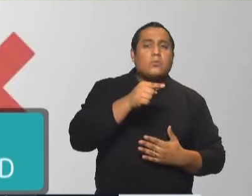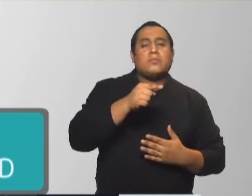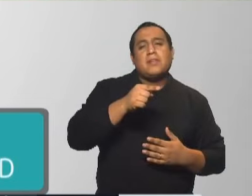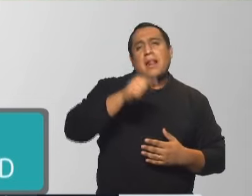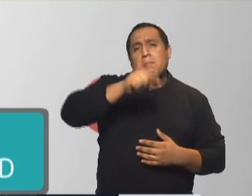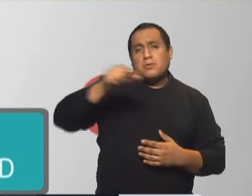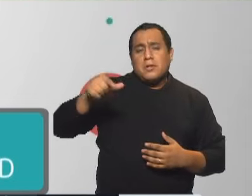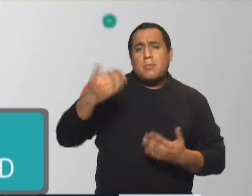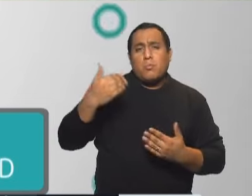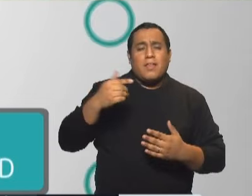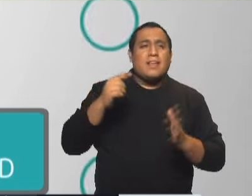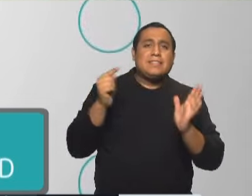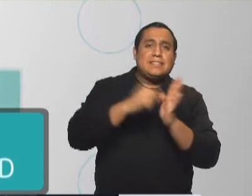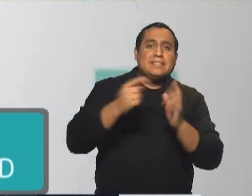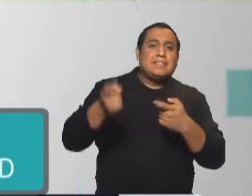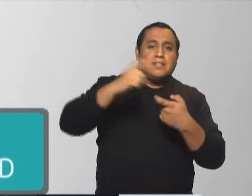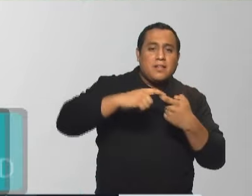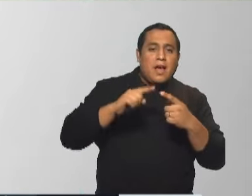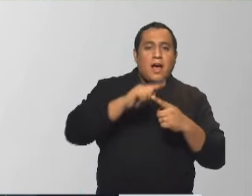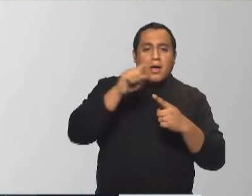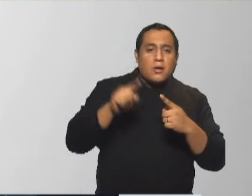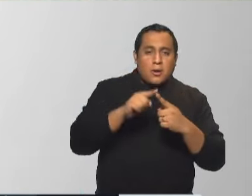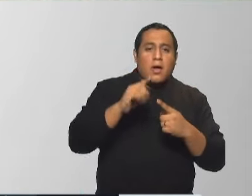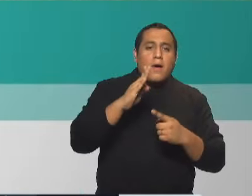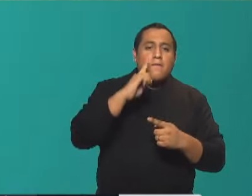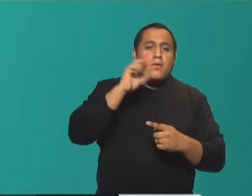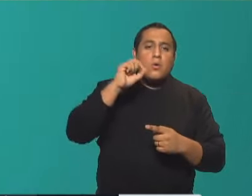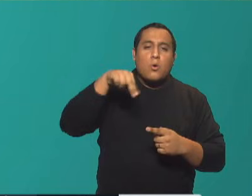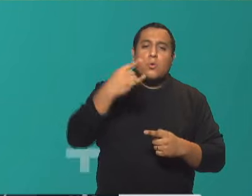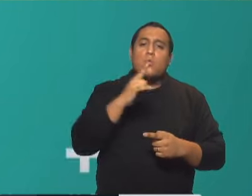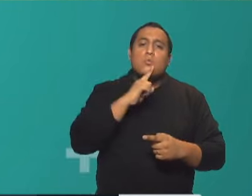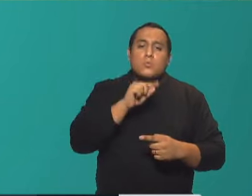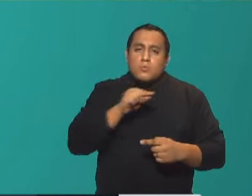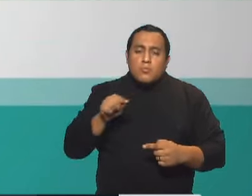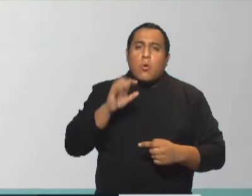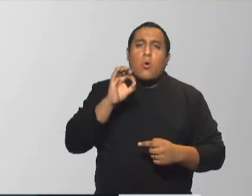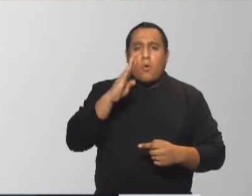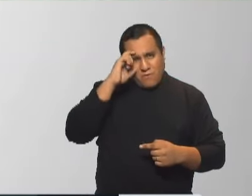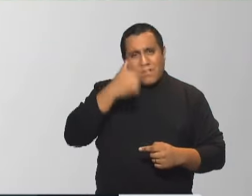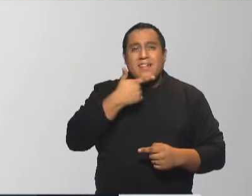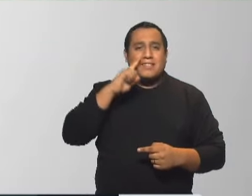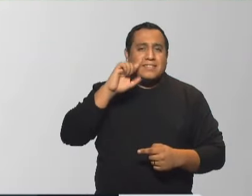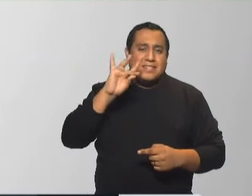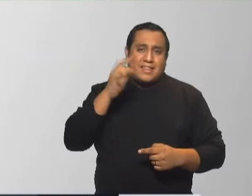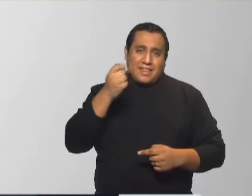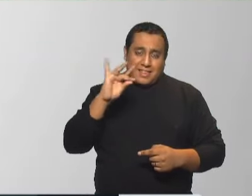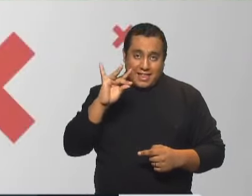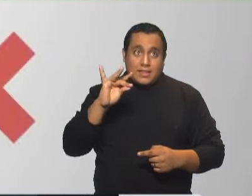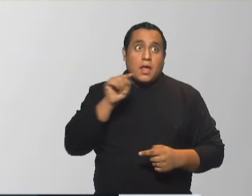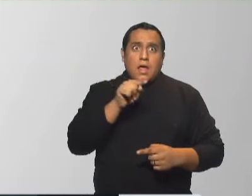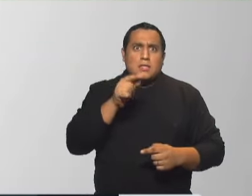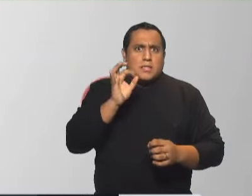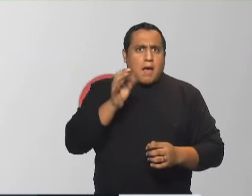aviso que pueden seguirla en arrobabionut-obesidad porque ella es justamente quien se especializa en estos temas que nos